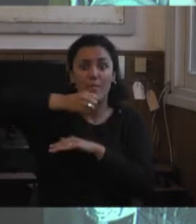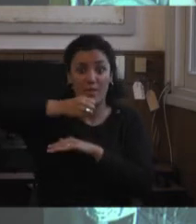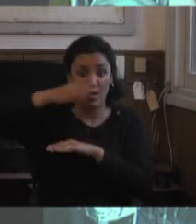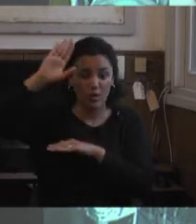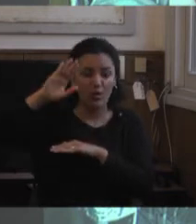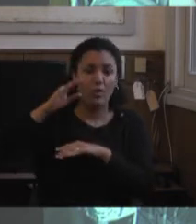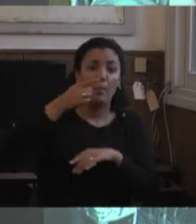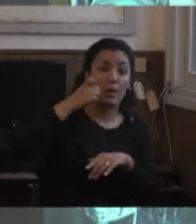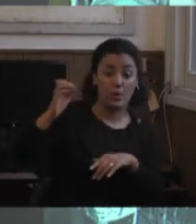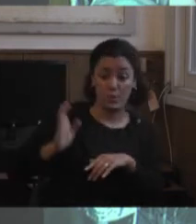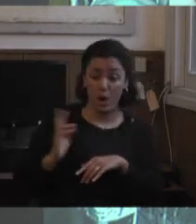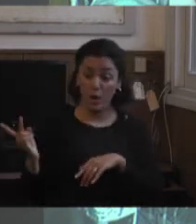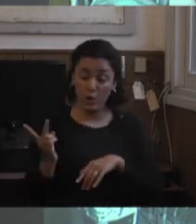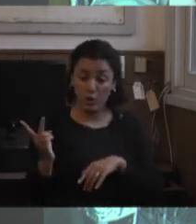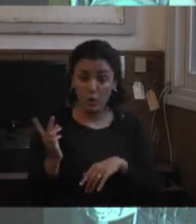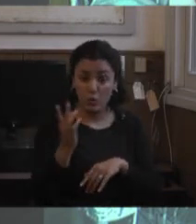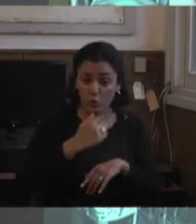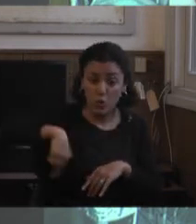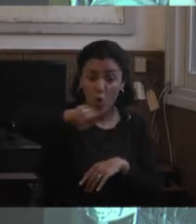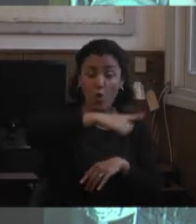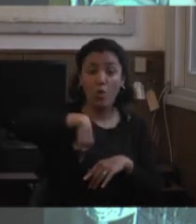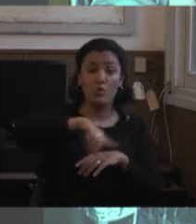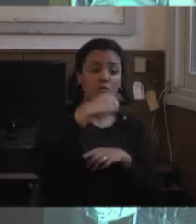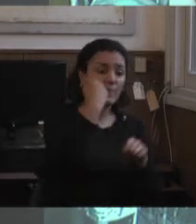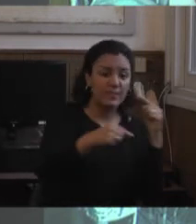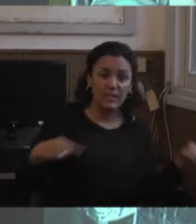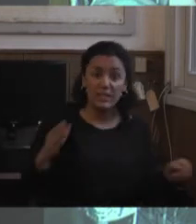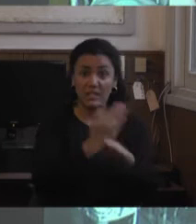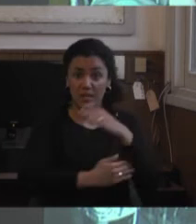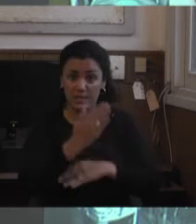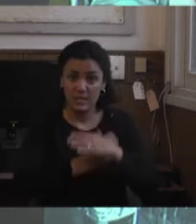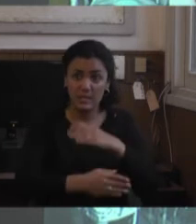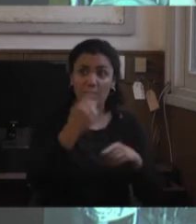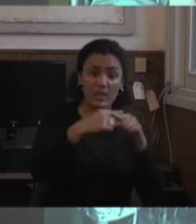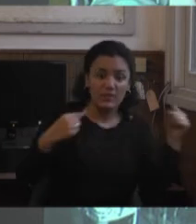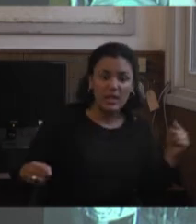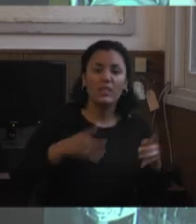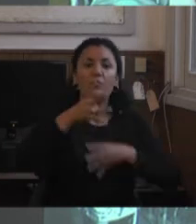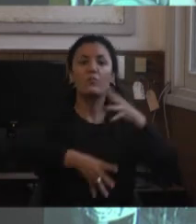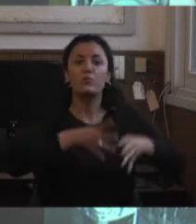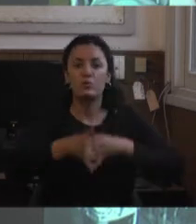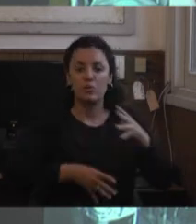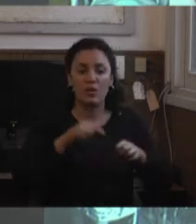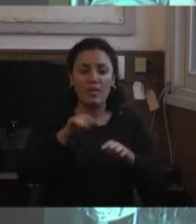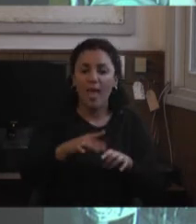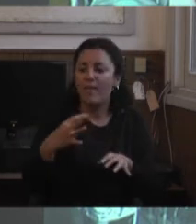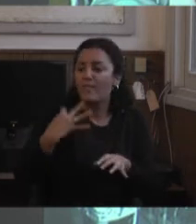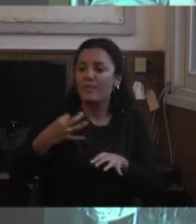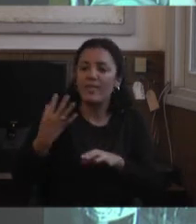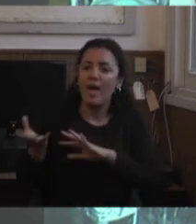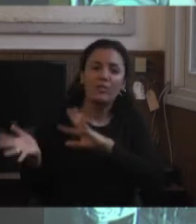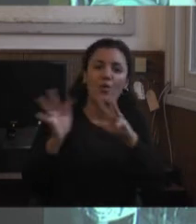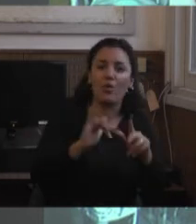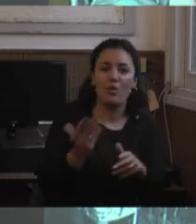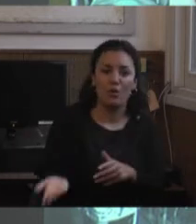con diferentes rasgos tantos de género como funcionalidades o discapacidades y es toda la vida humana. Entonces, uno